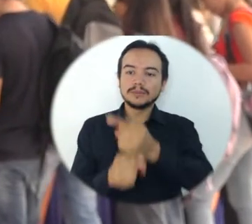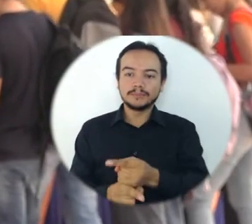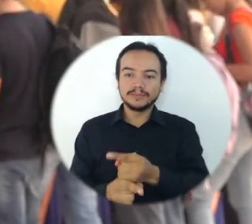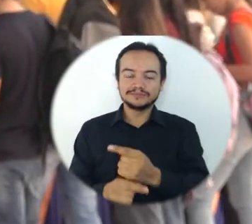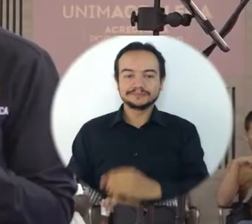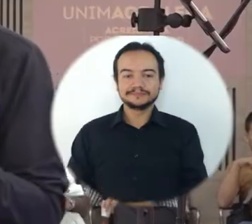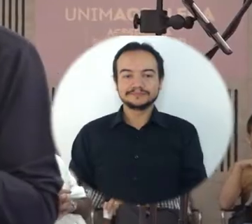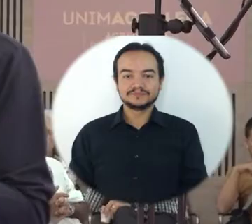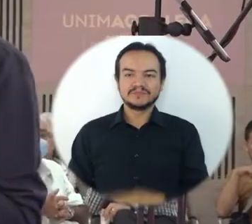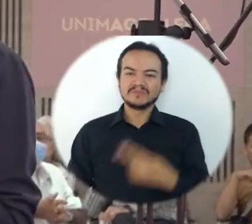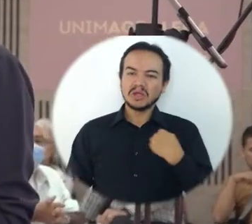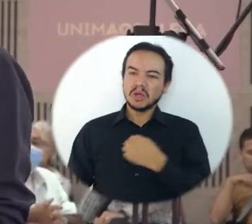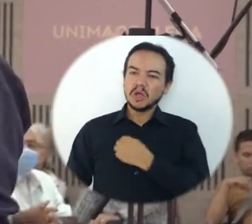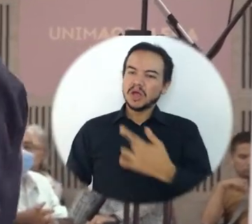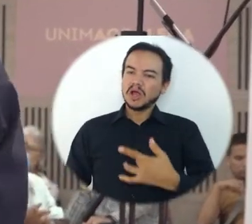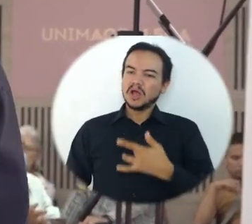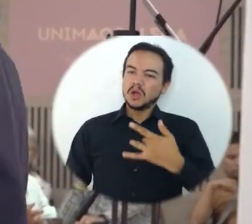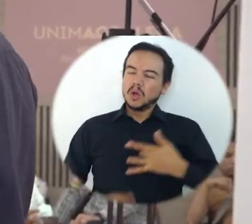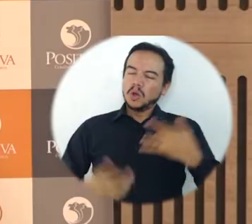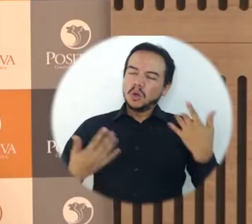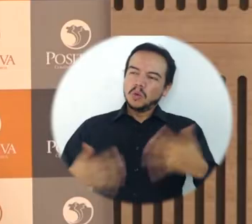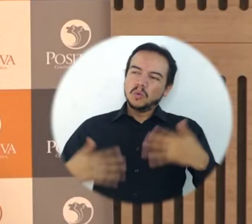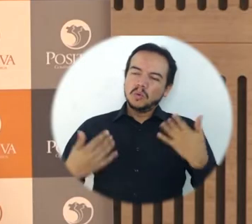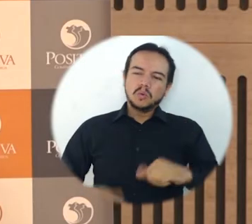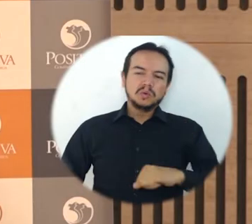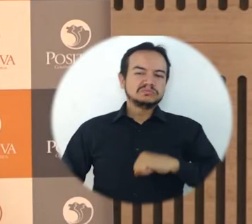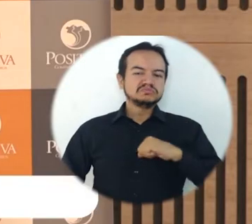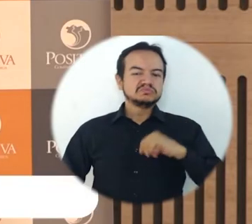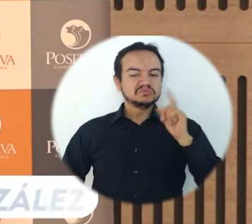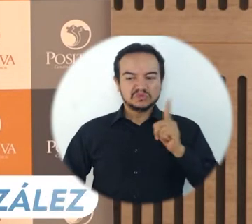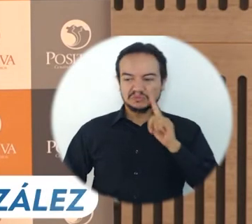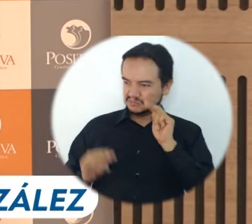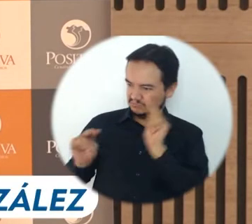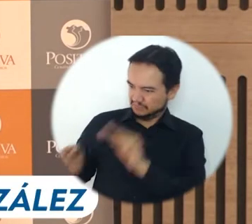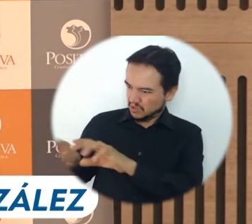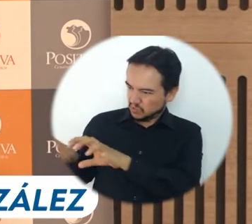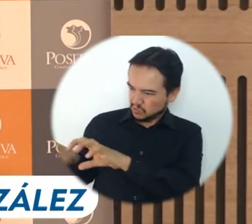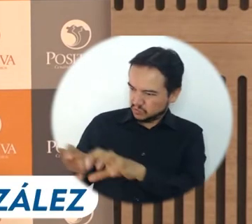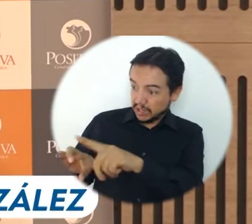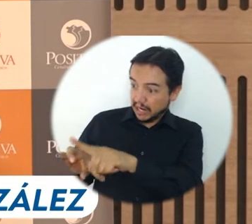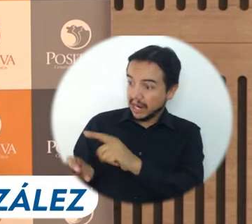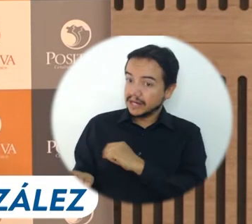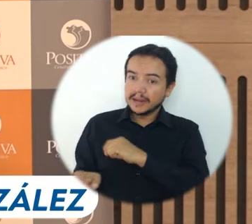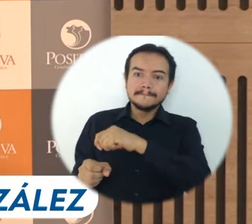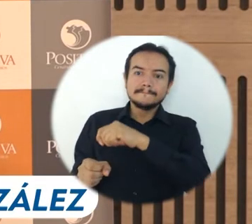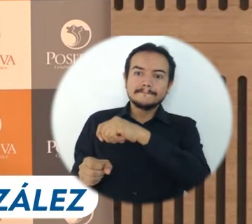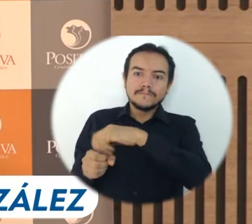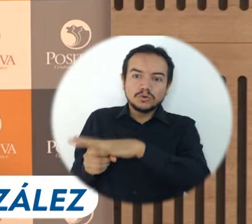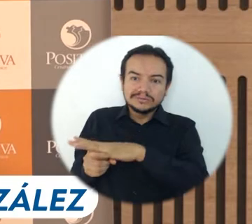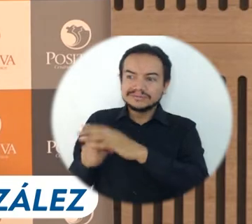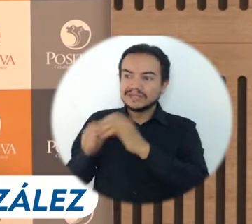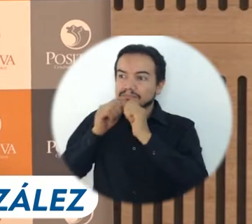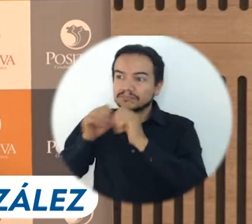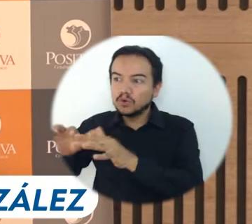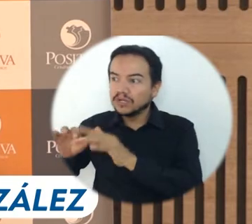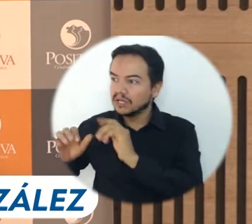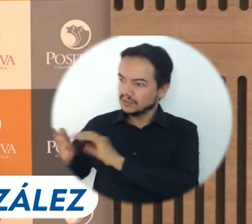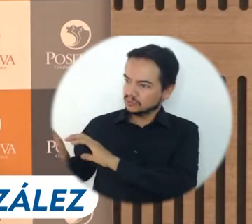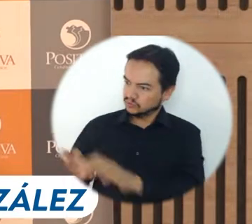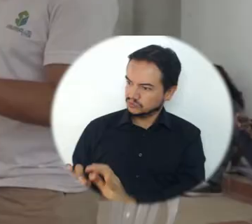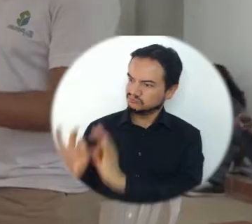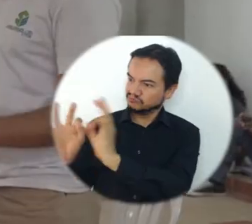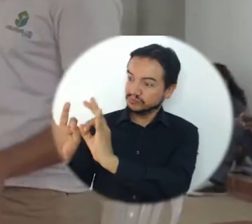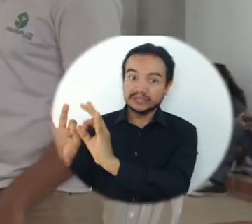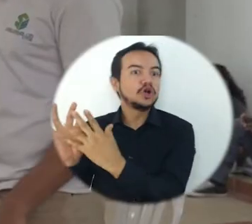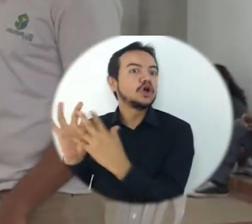debe convertirse en una realidad. Nosotros podemos sentirnos orgullosos de que así se deben trabajar las empresas públicas, las empresas